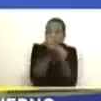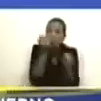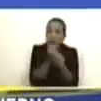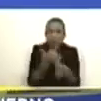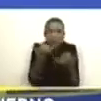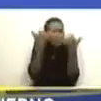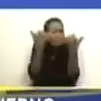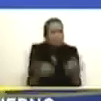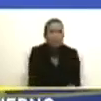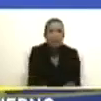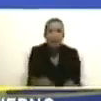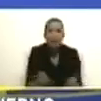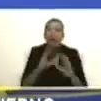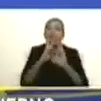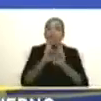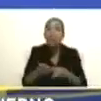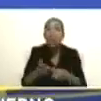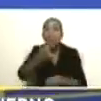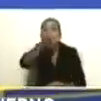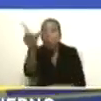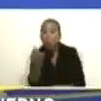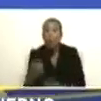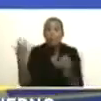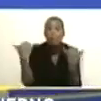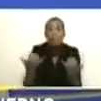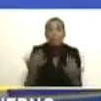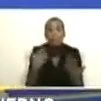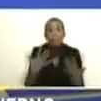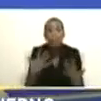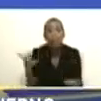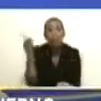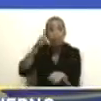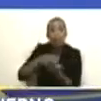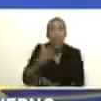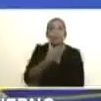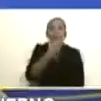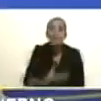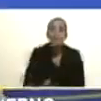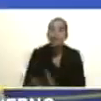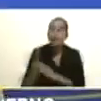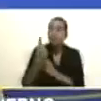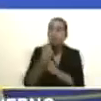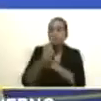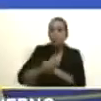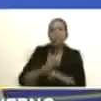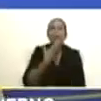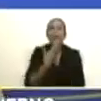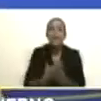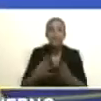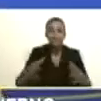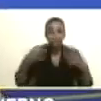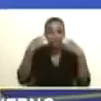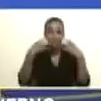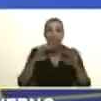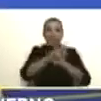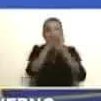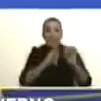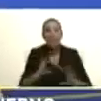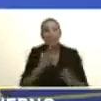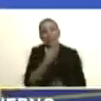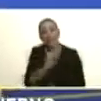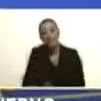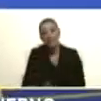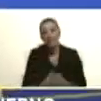a darle respuesta a un pueblo que se pronunció el 3 de diciembre. Muchas gracias. Feliz Navidad.